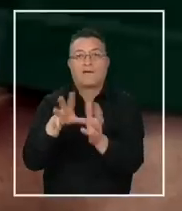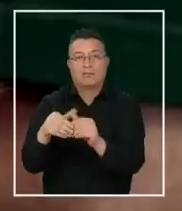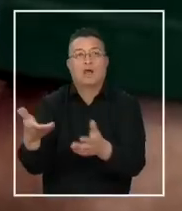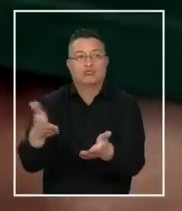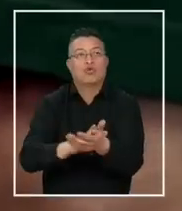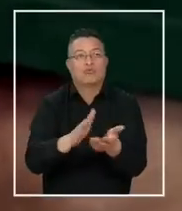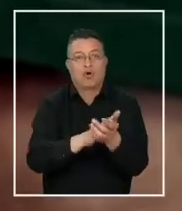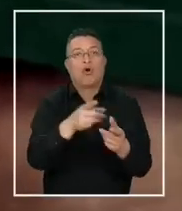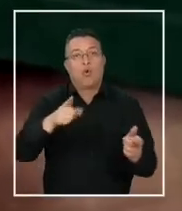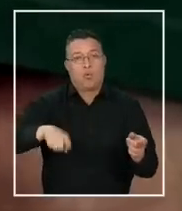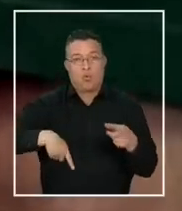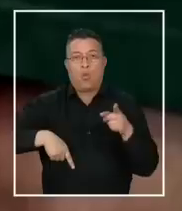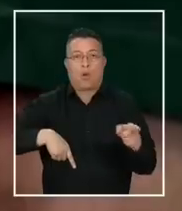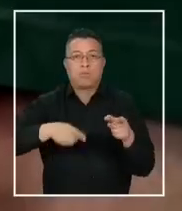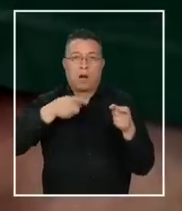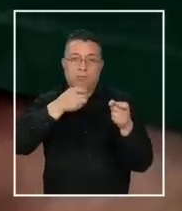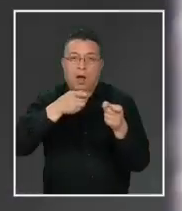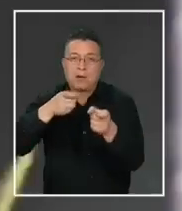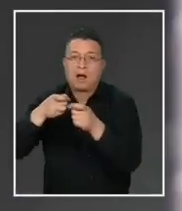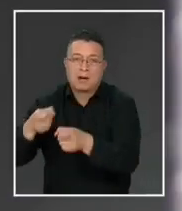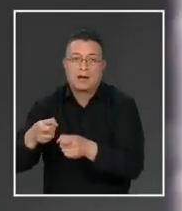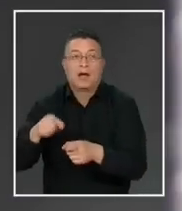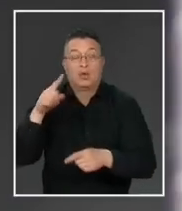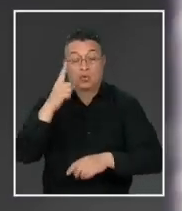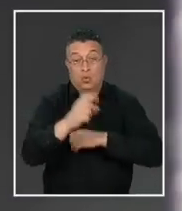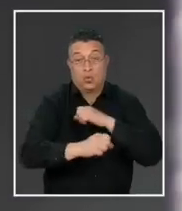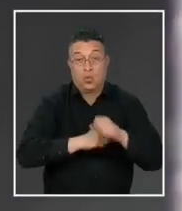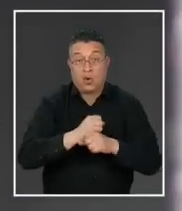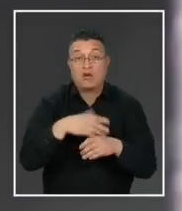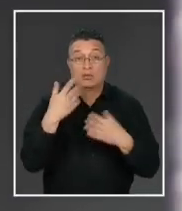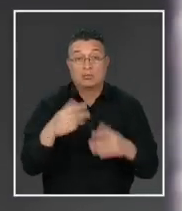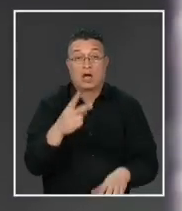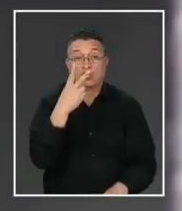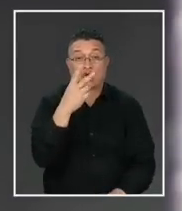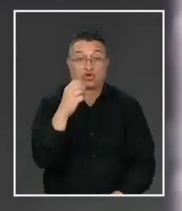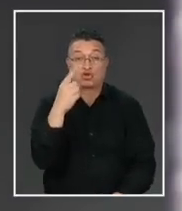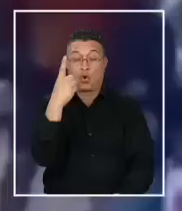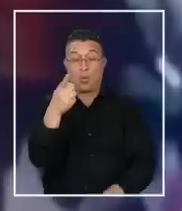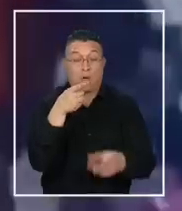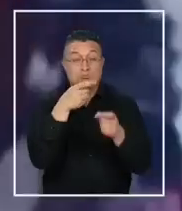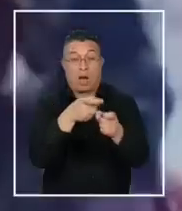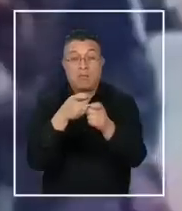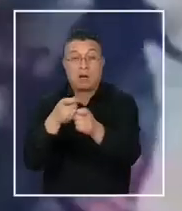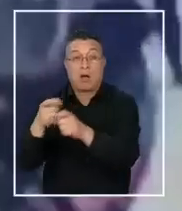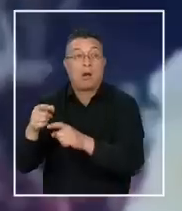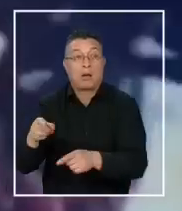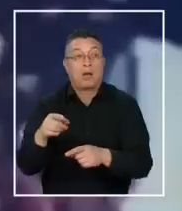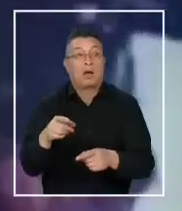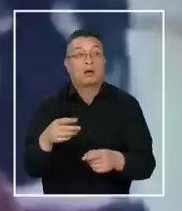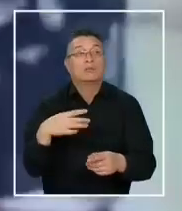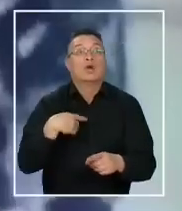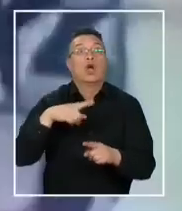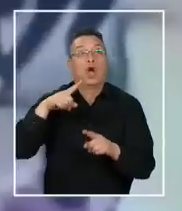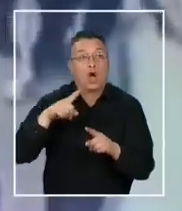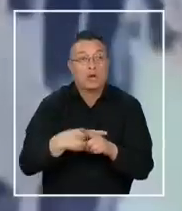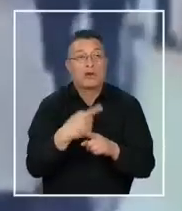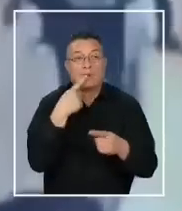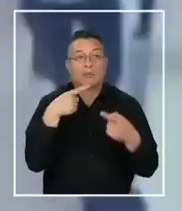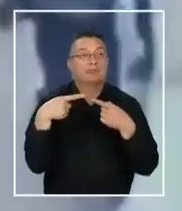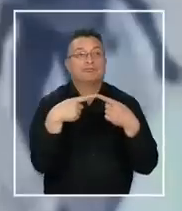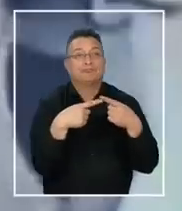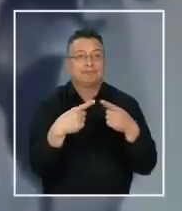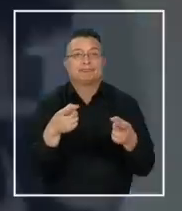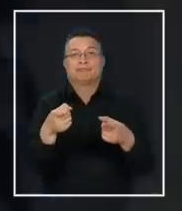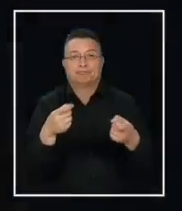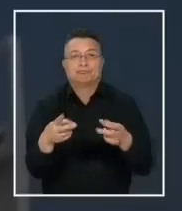de la violencia armada, y que lo que va del año en el país han registrado 201 tiroteos masivos, provocando que nuevamente el debate sobre el